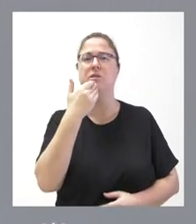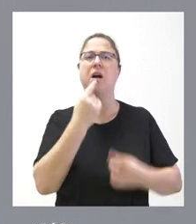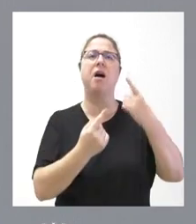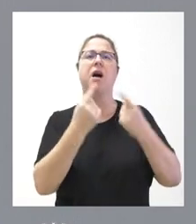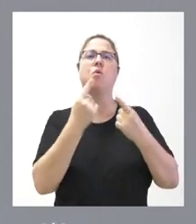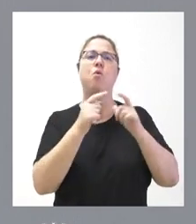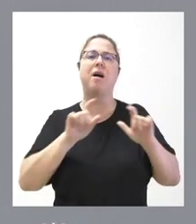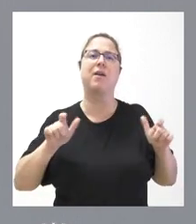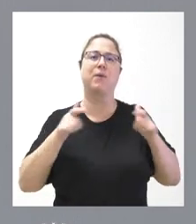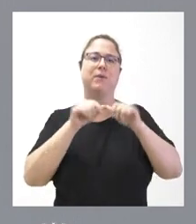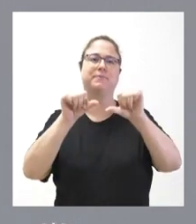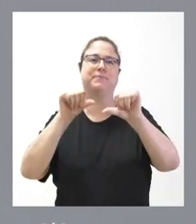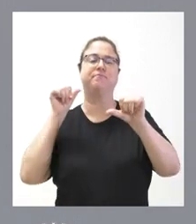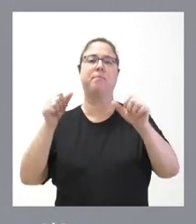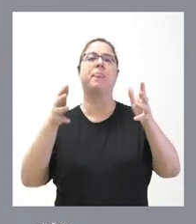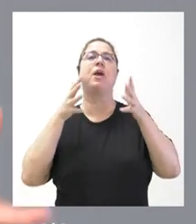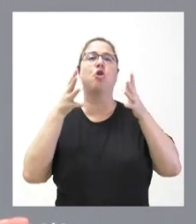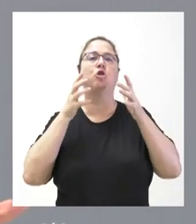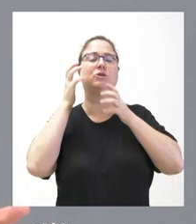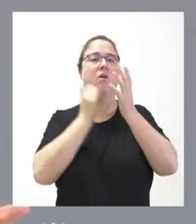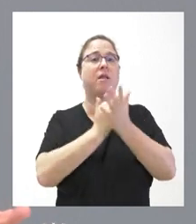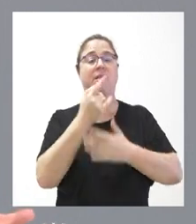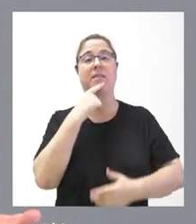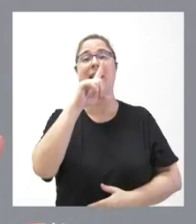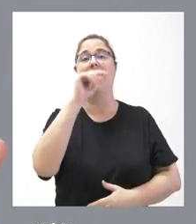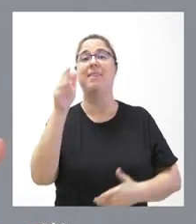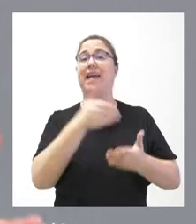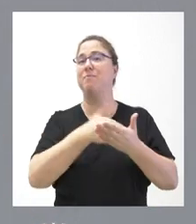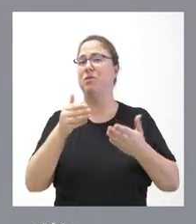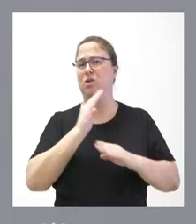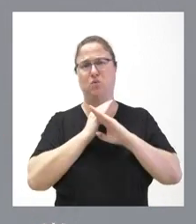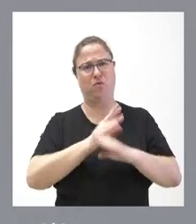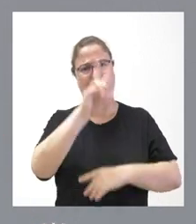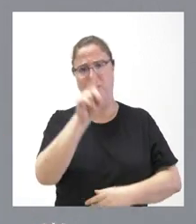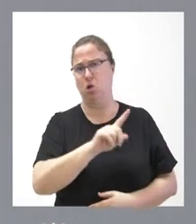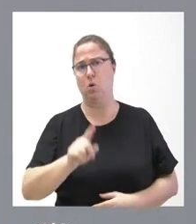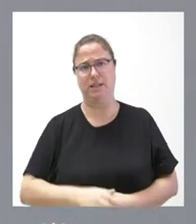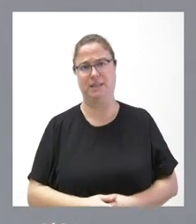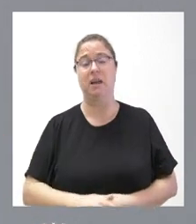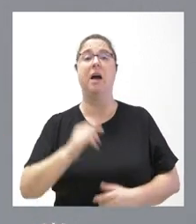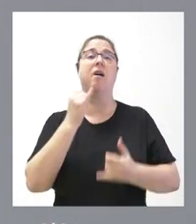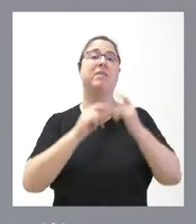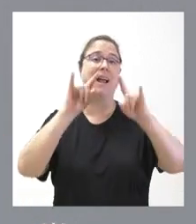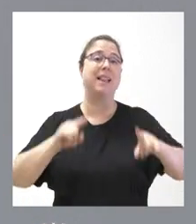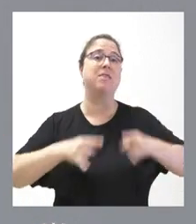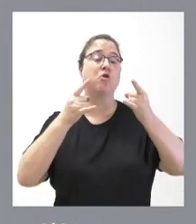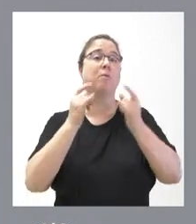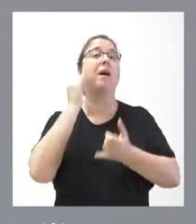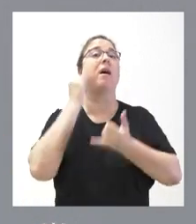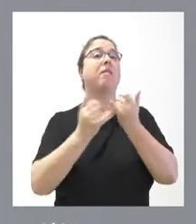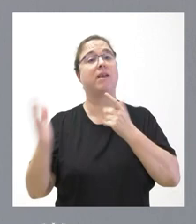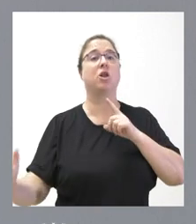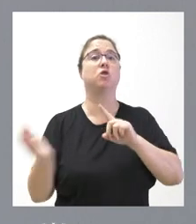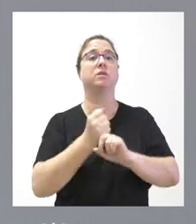reuniones que hubo del Consejo Agrario se hablaba de que 100 millones eran insuficientes, se les salió el doble. Finalmente, lo que se aprobaron fueron 145,